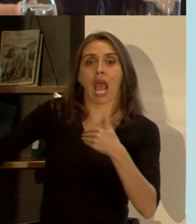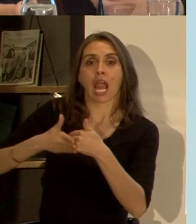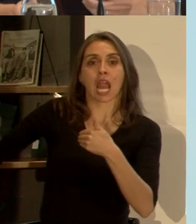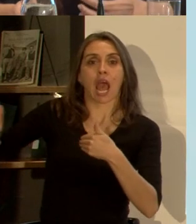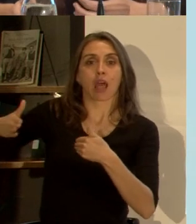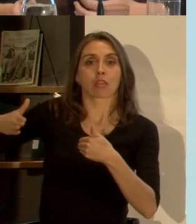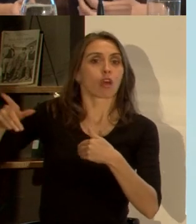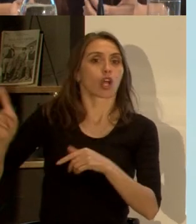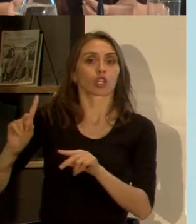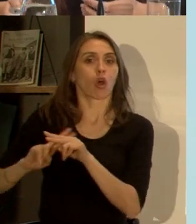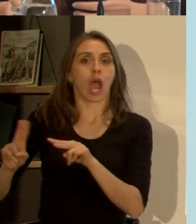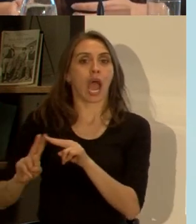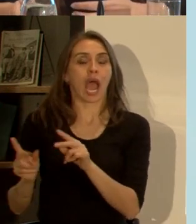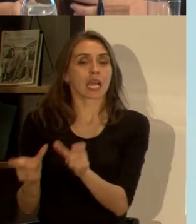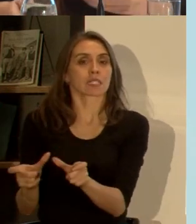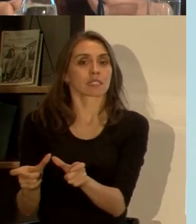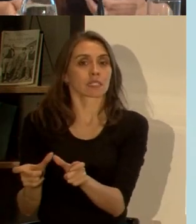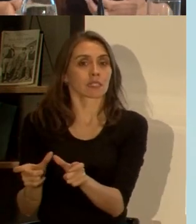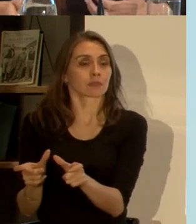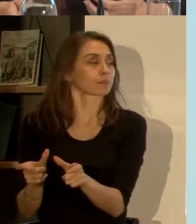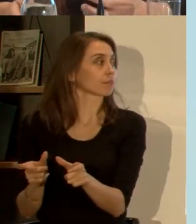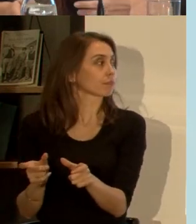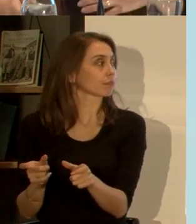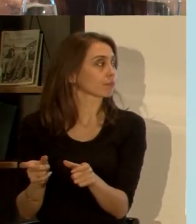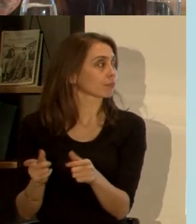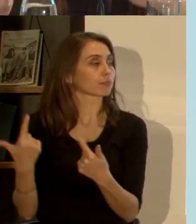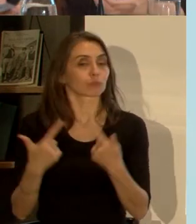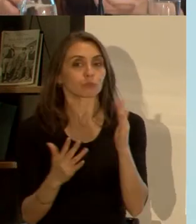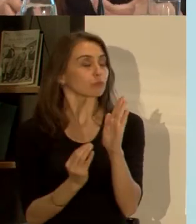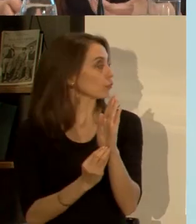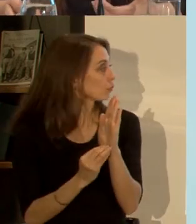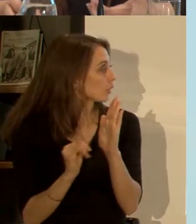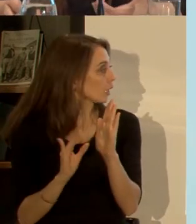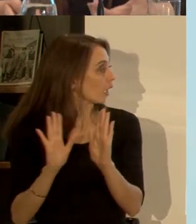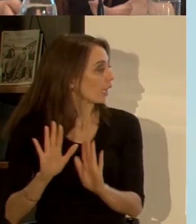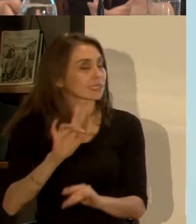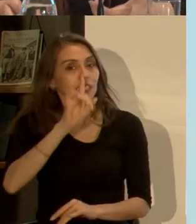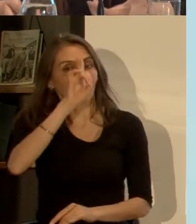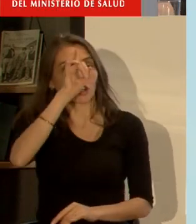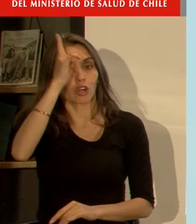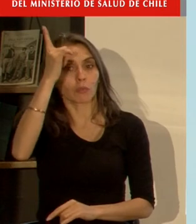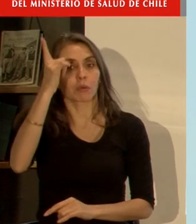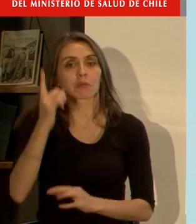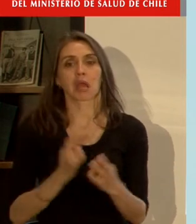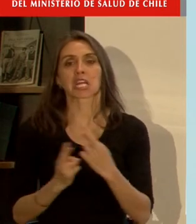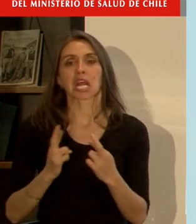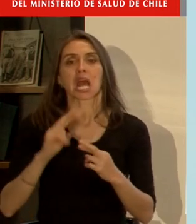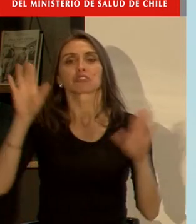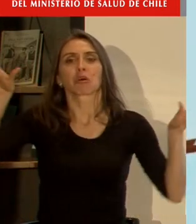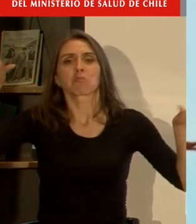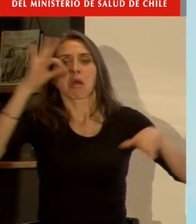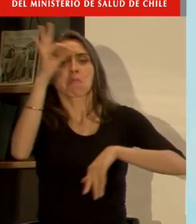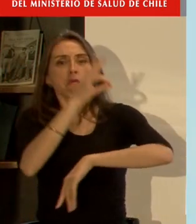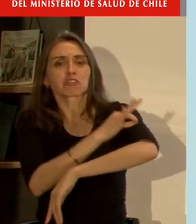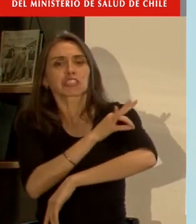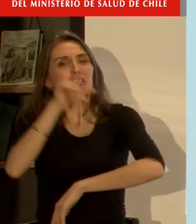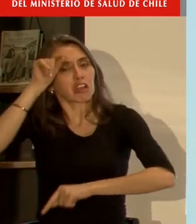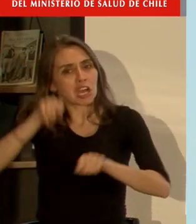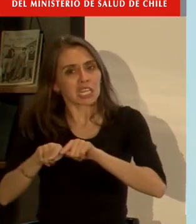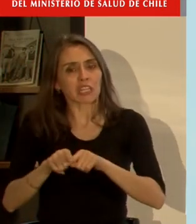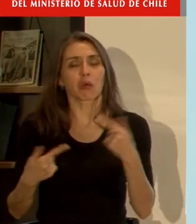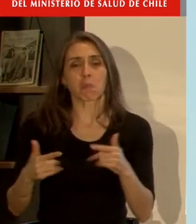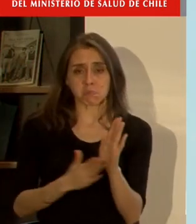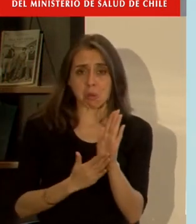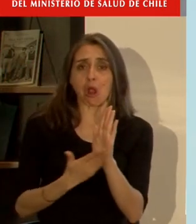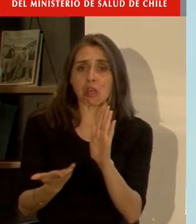de pronto no lo hacen no porque no sea parte de su política sino que están tan acostumbrados a convivir con ello y han aplicado políticas y no